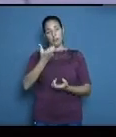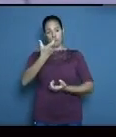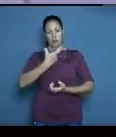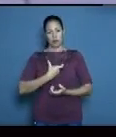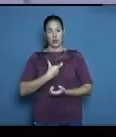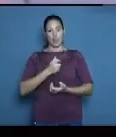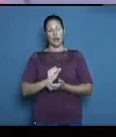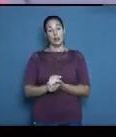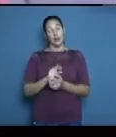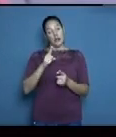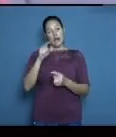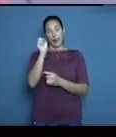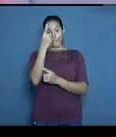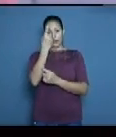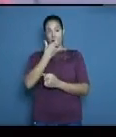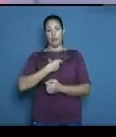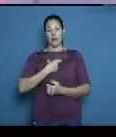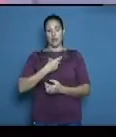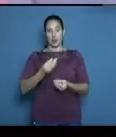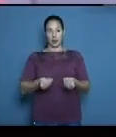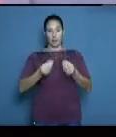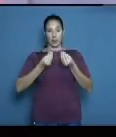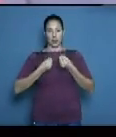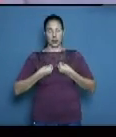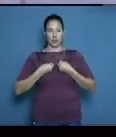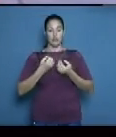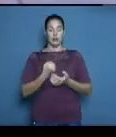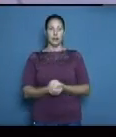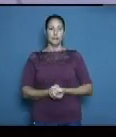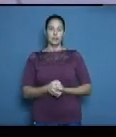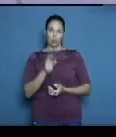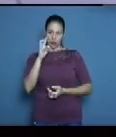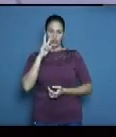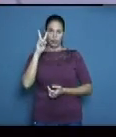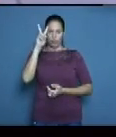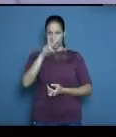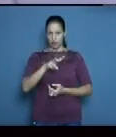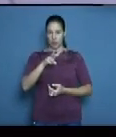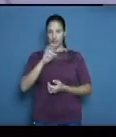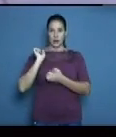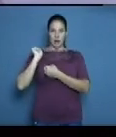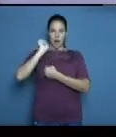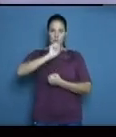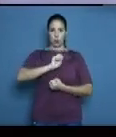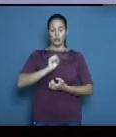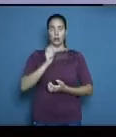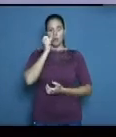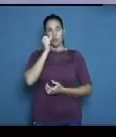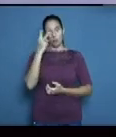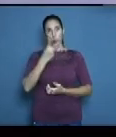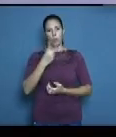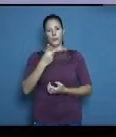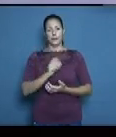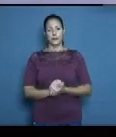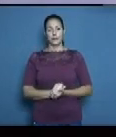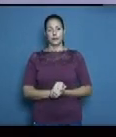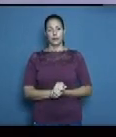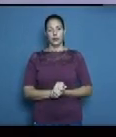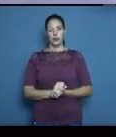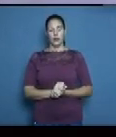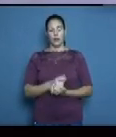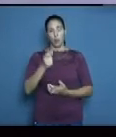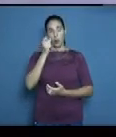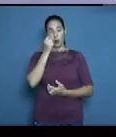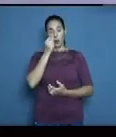su carrera precisamente estas imágenes corresponden al cerrado combate Erín sucumbió cerradamente 2-0